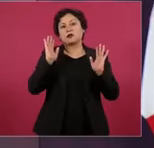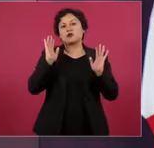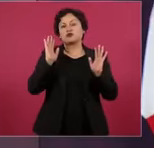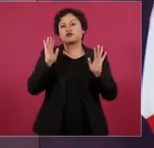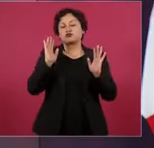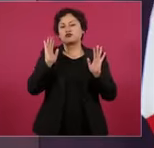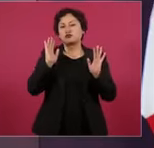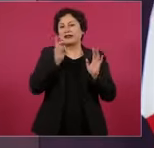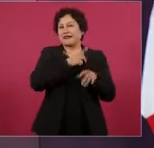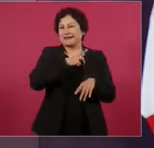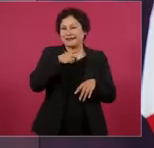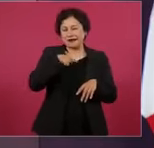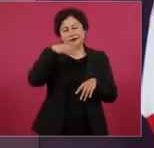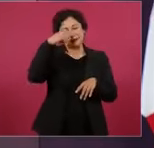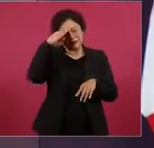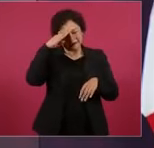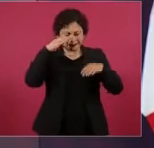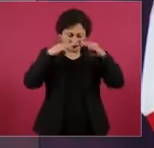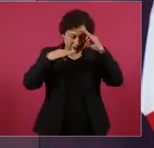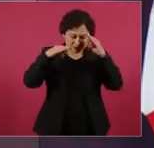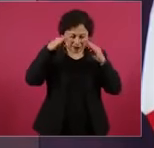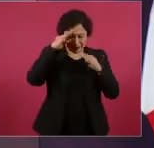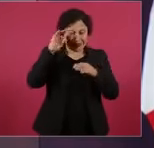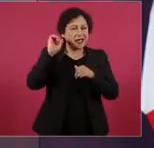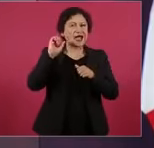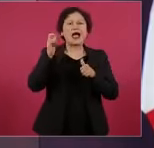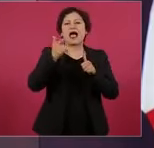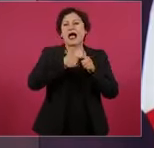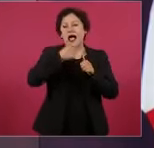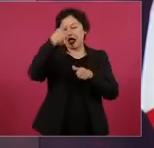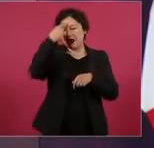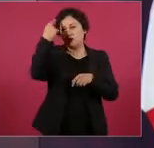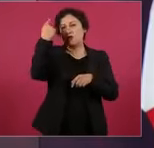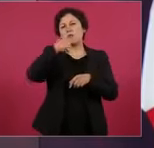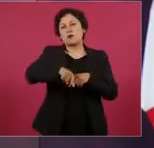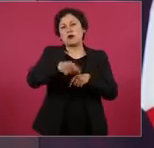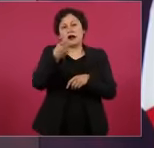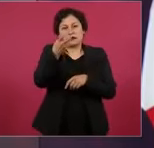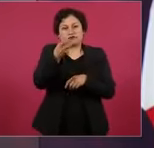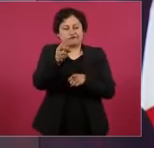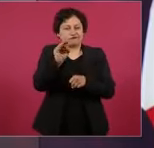que se pueda hacer,